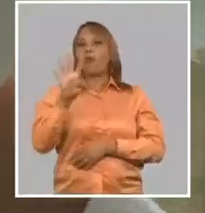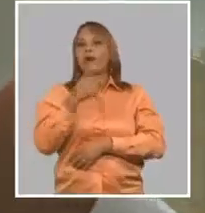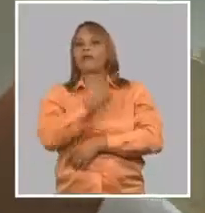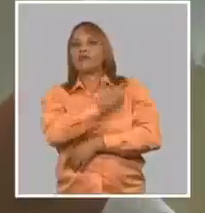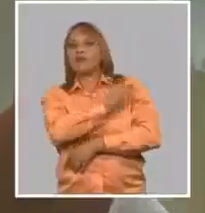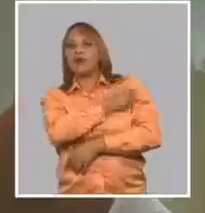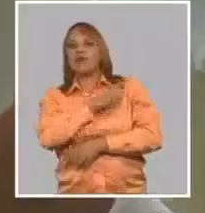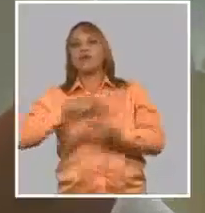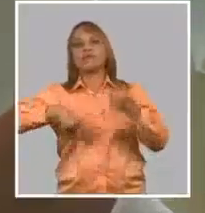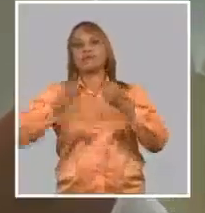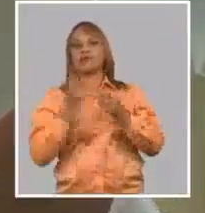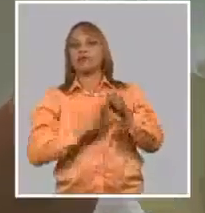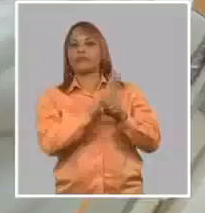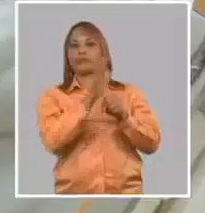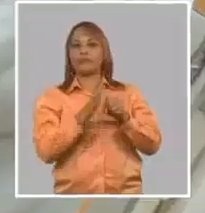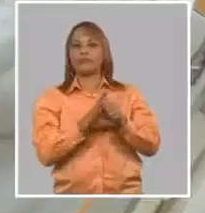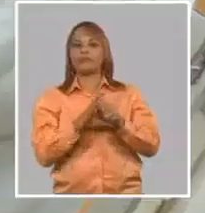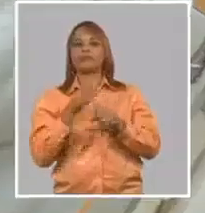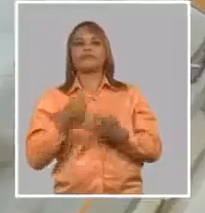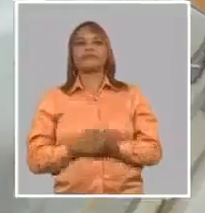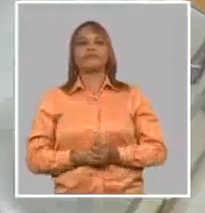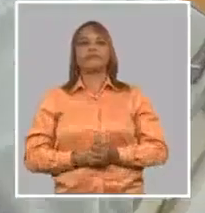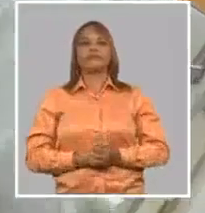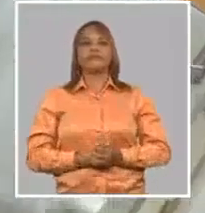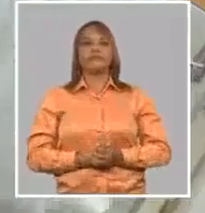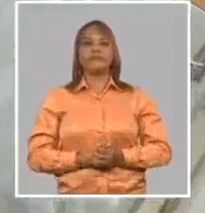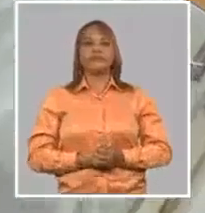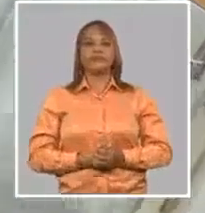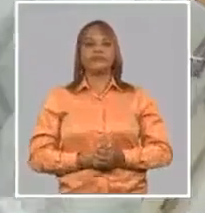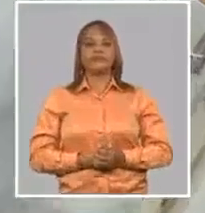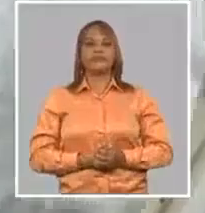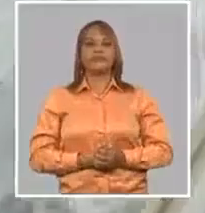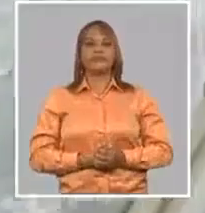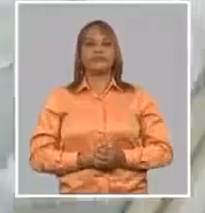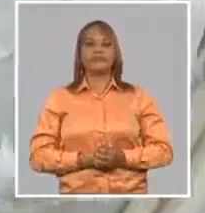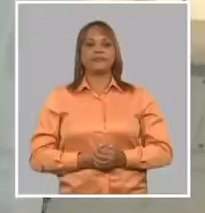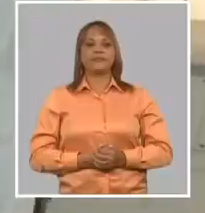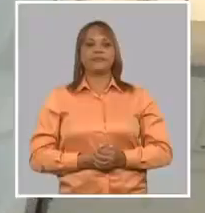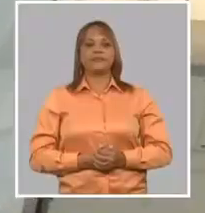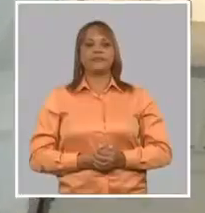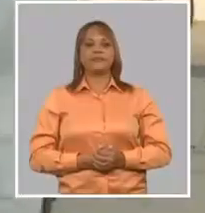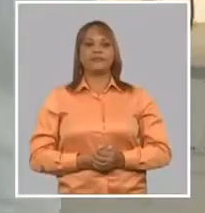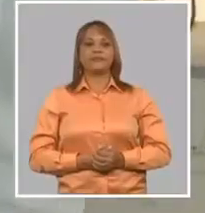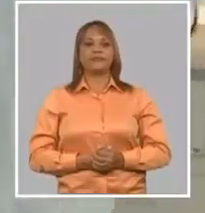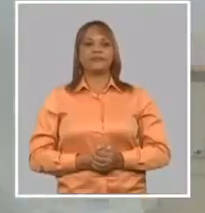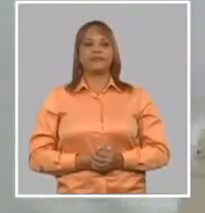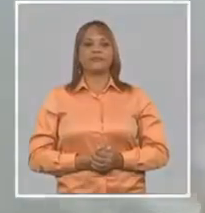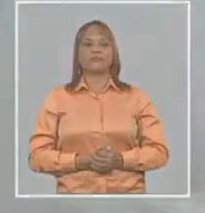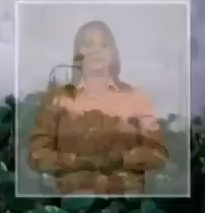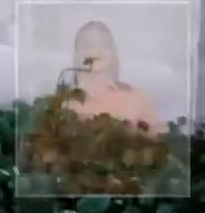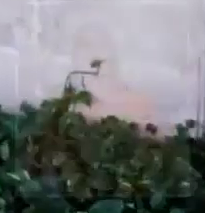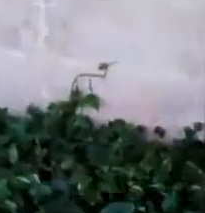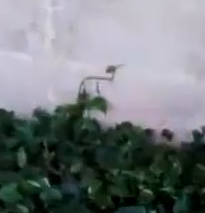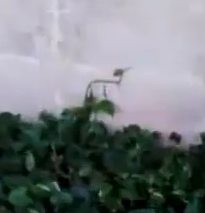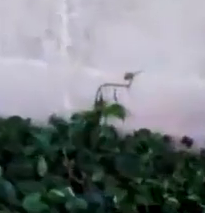-19 en ensayos clínicos. Gisela García Rivero, Sistema Informativo de la Televisión Cubana.